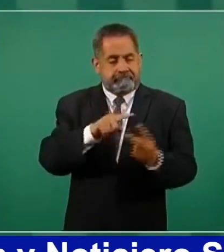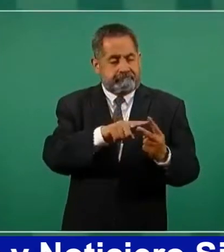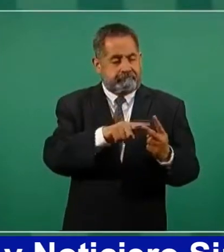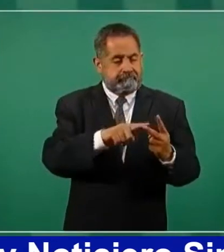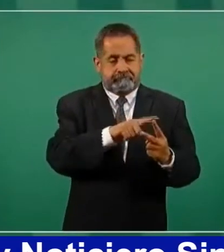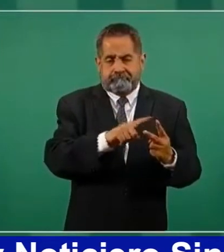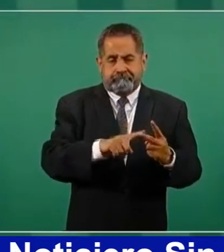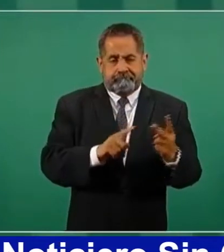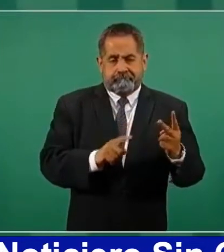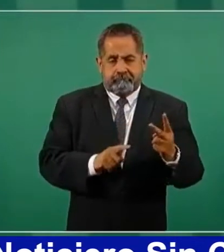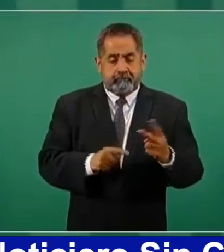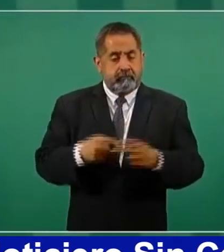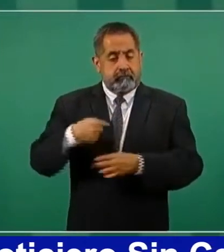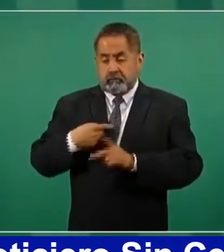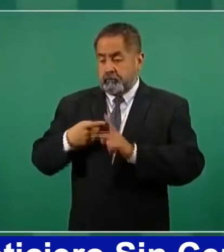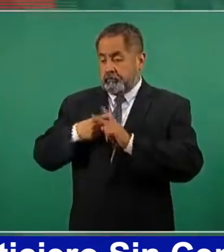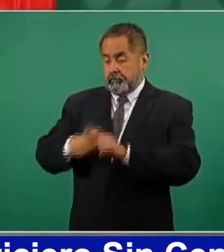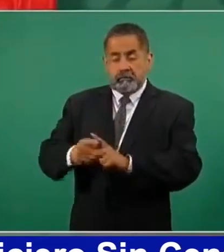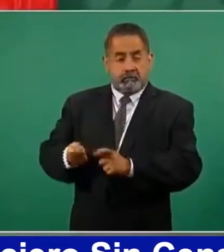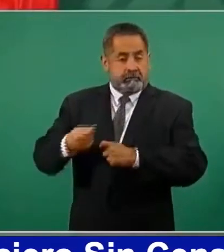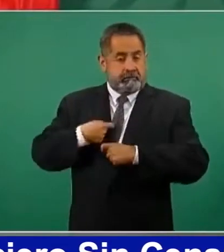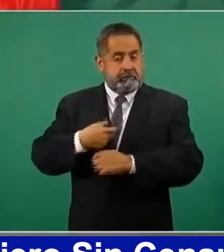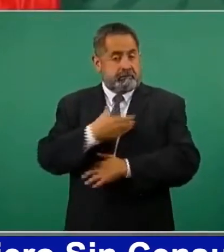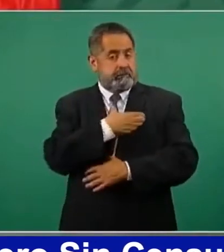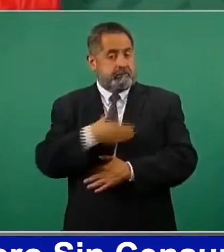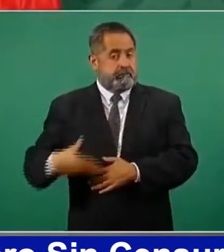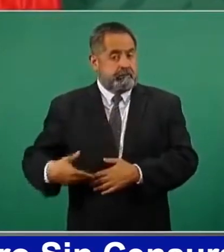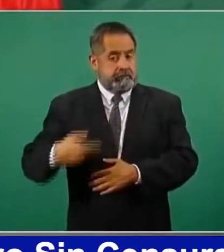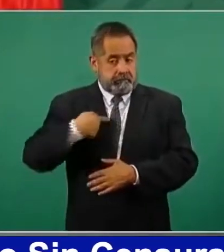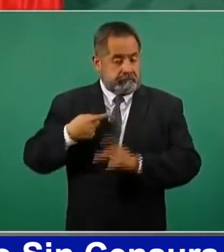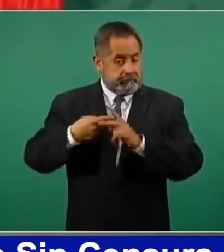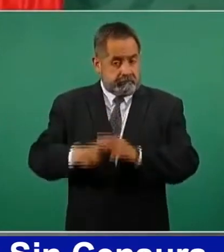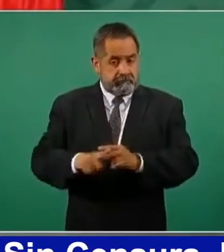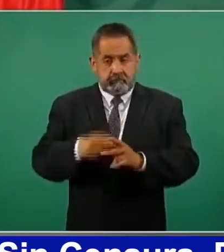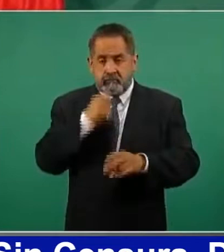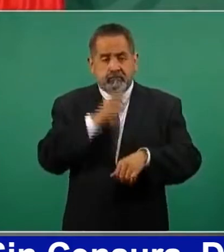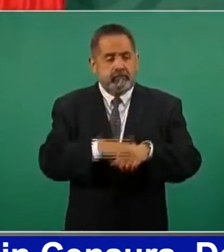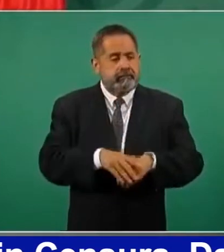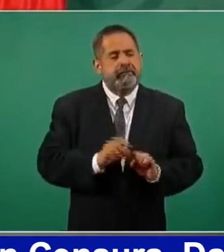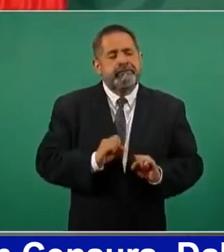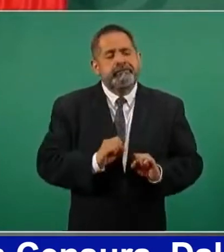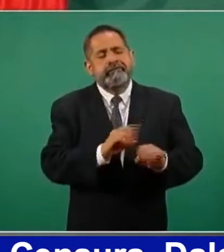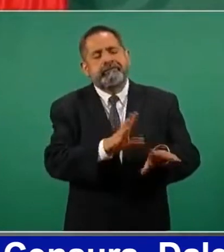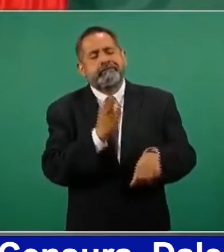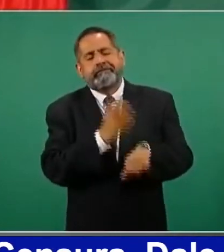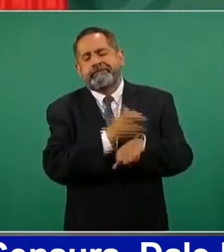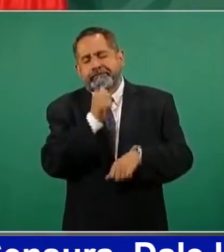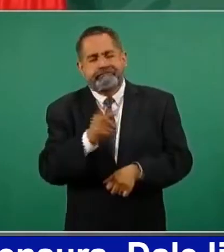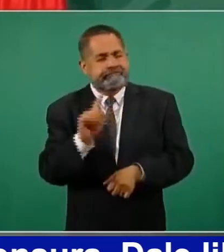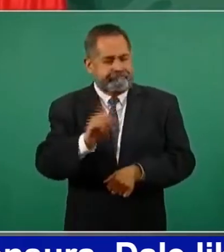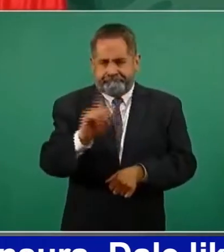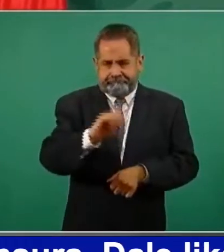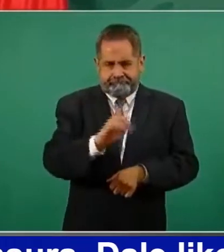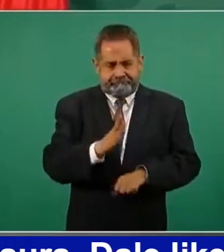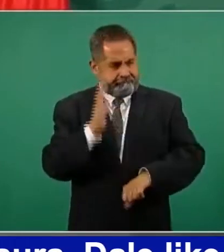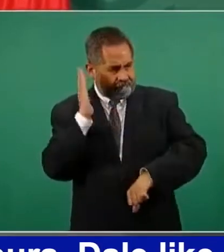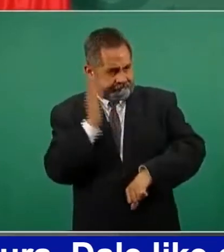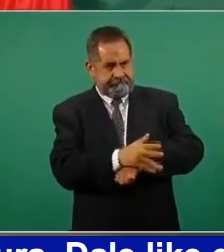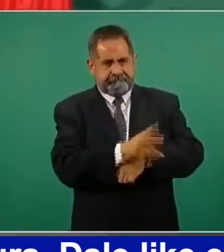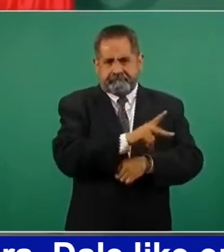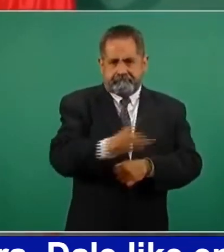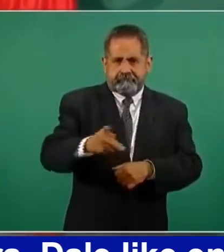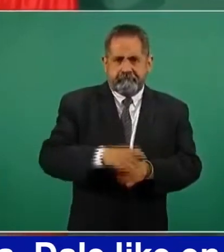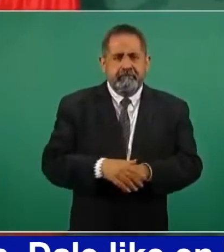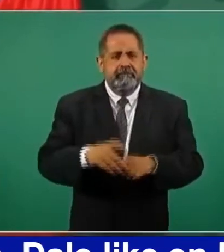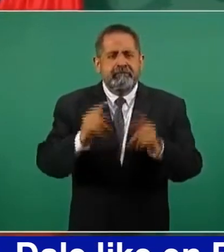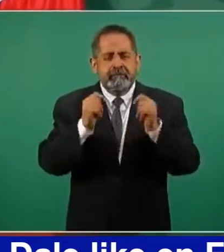Y desde que tomé posición dije que no iba a haber impunidad para nadie, ni